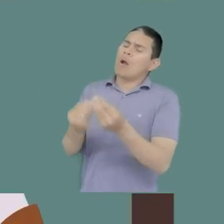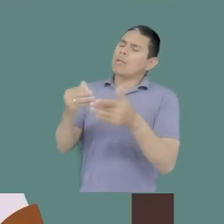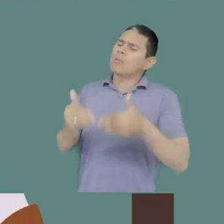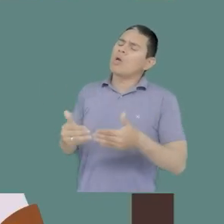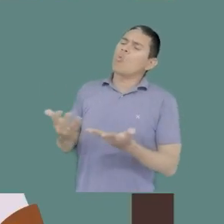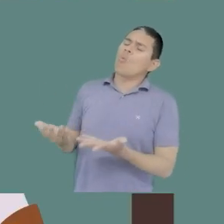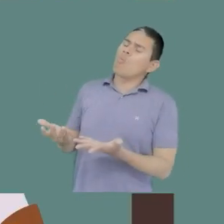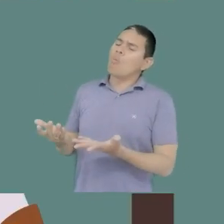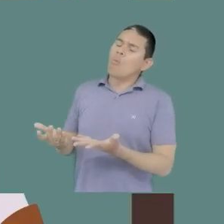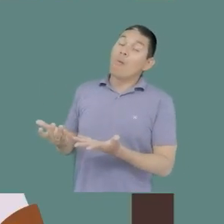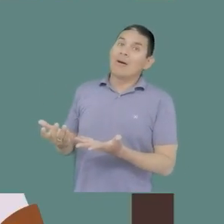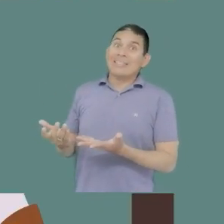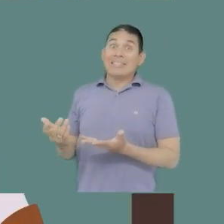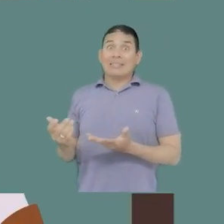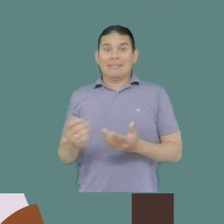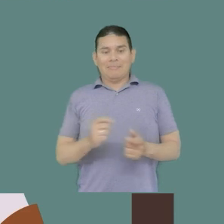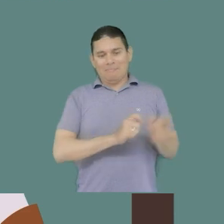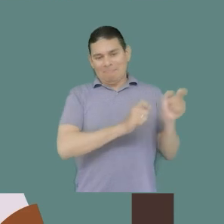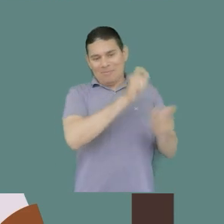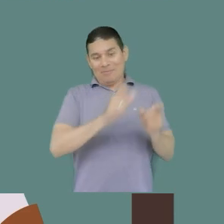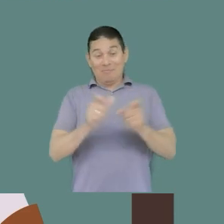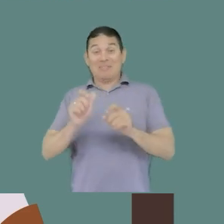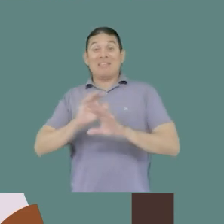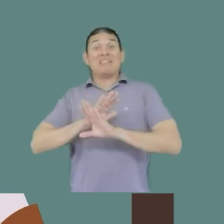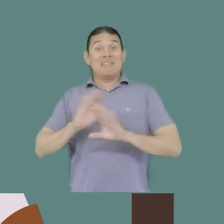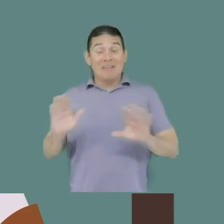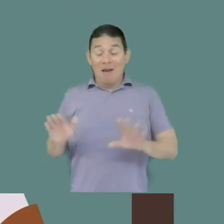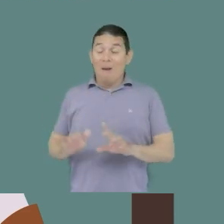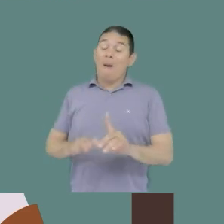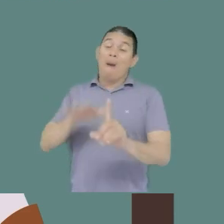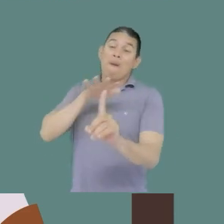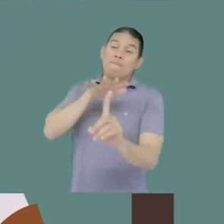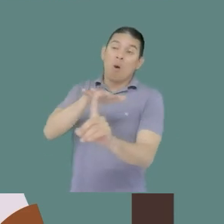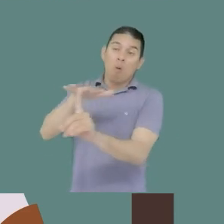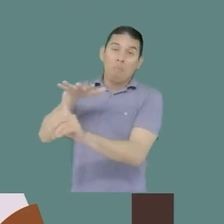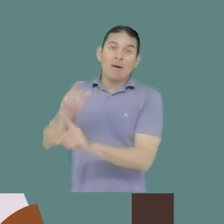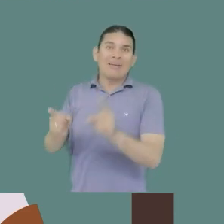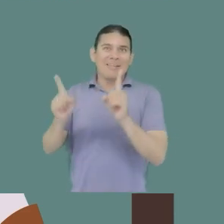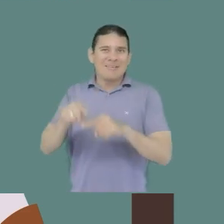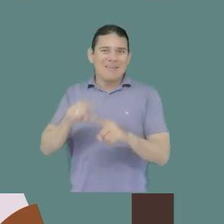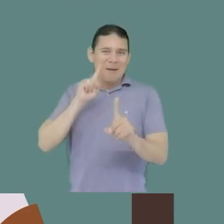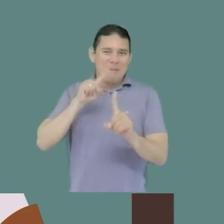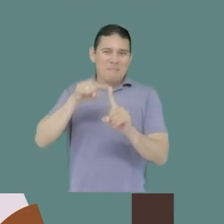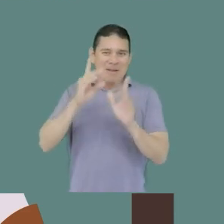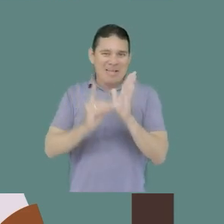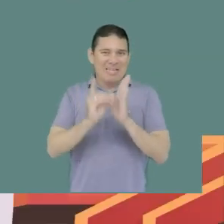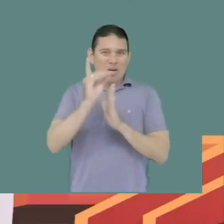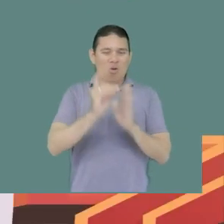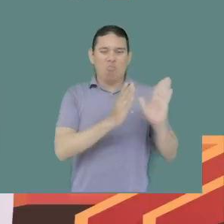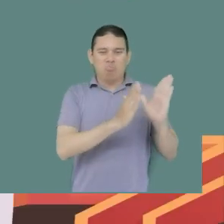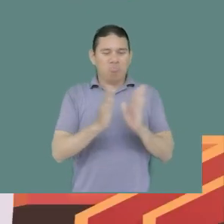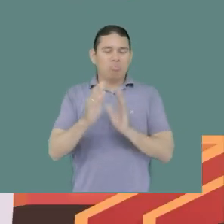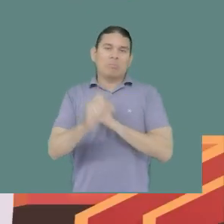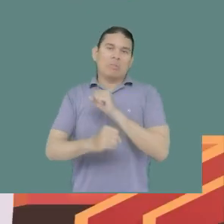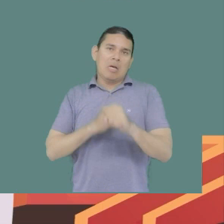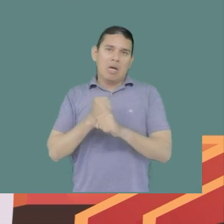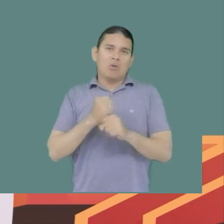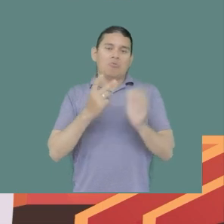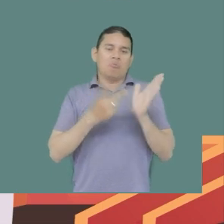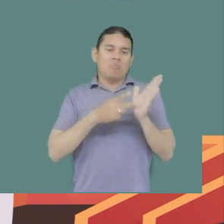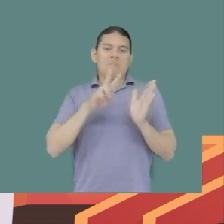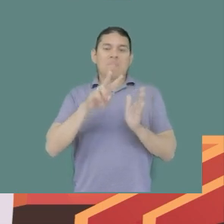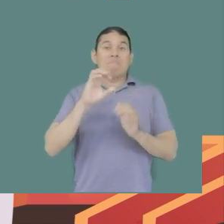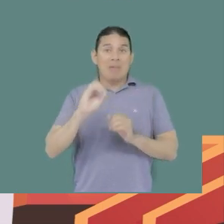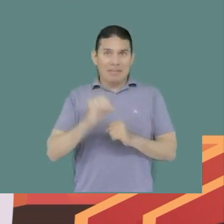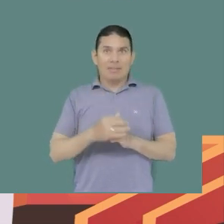y de manera posterior la población realizó un proceso de incidencia en la construcción de los planes de desarrollo a